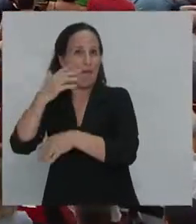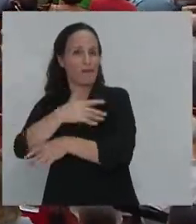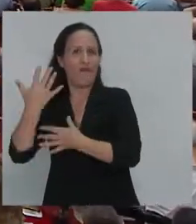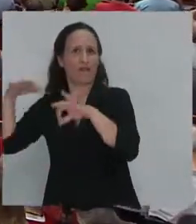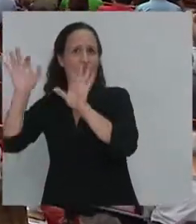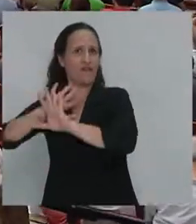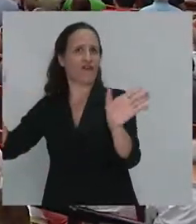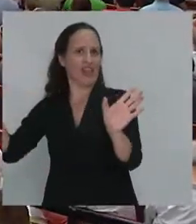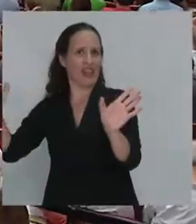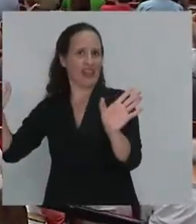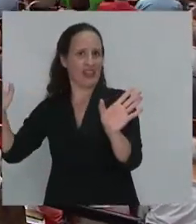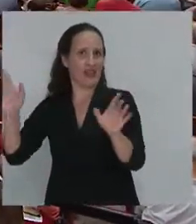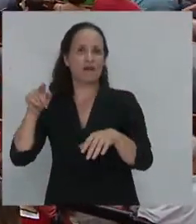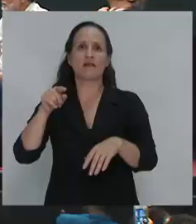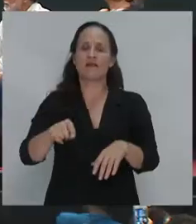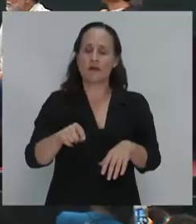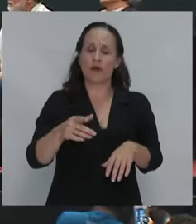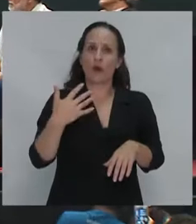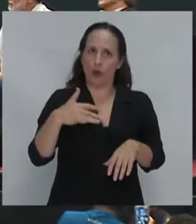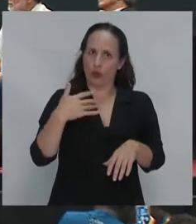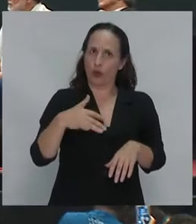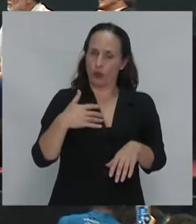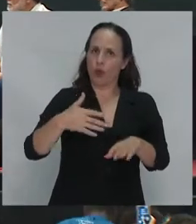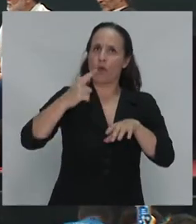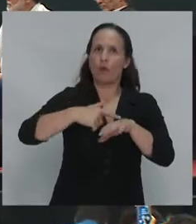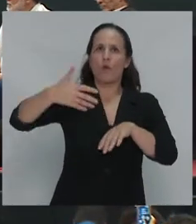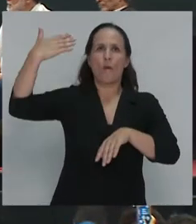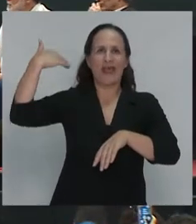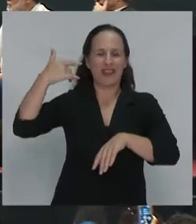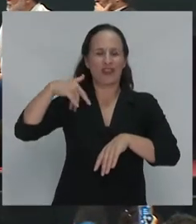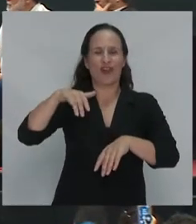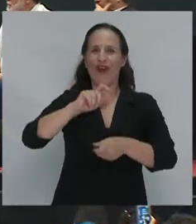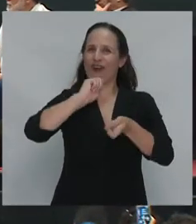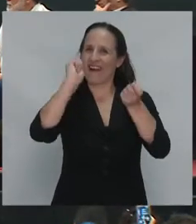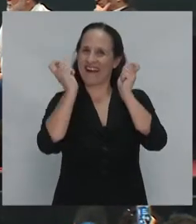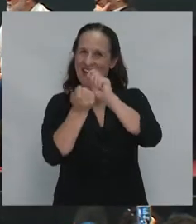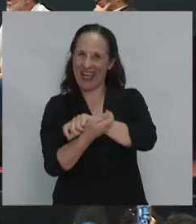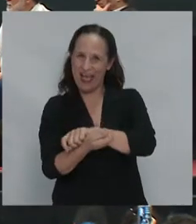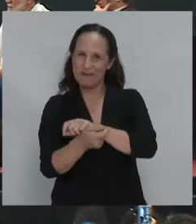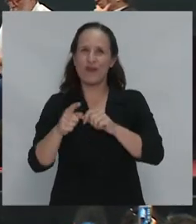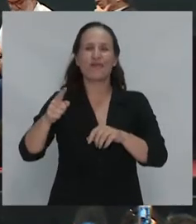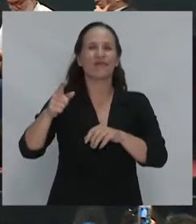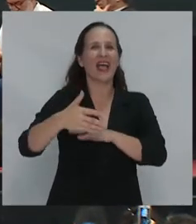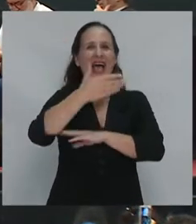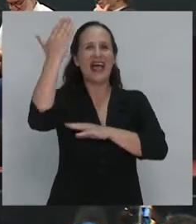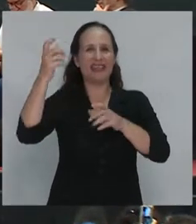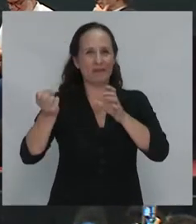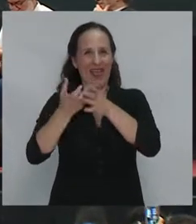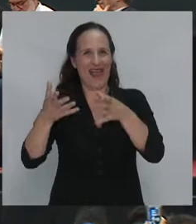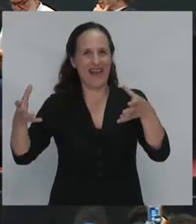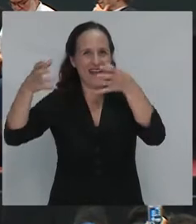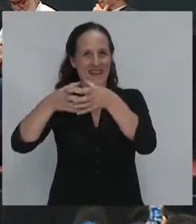siendo 11 millones de habitantes cuando inició el proceso de cambio y antes de la asamblea constituyente